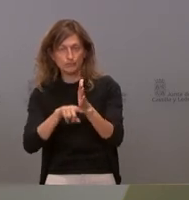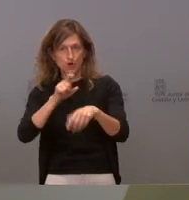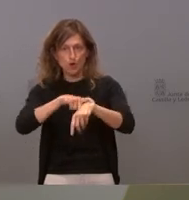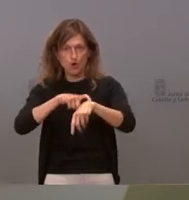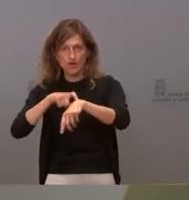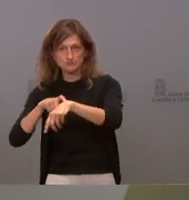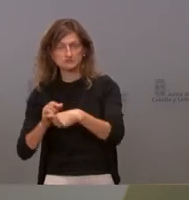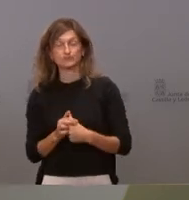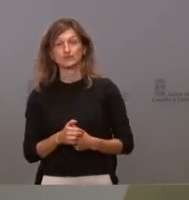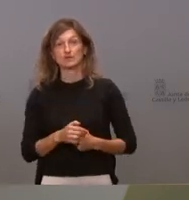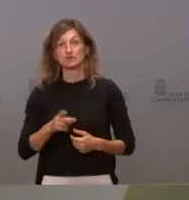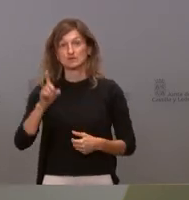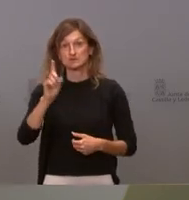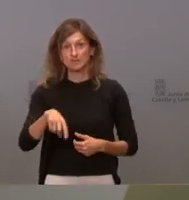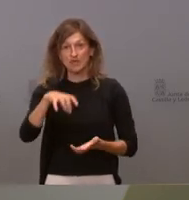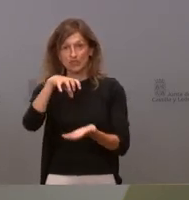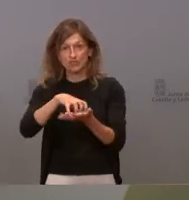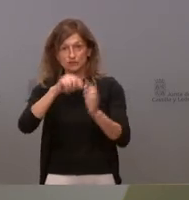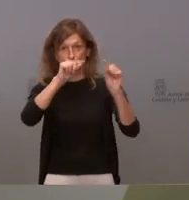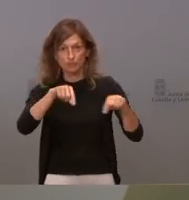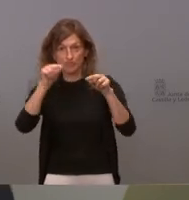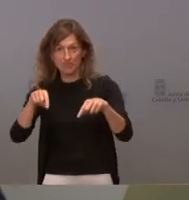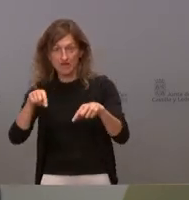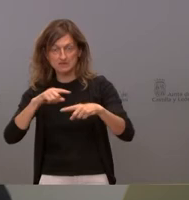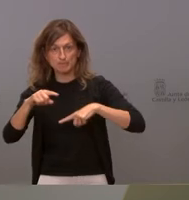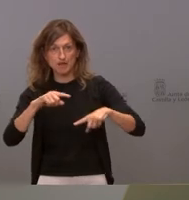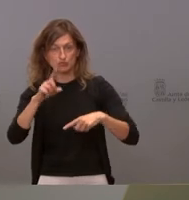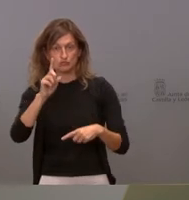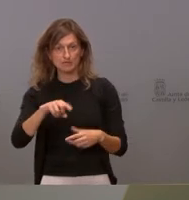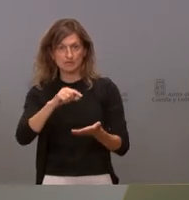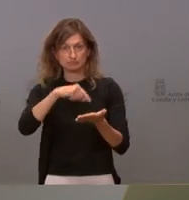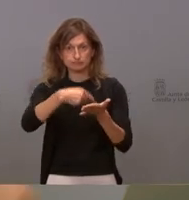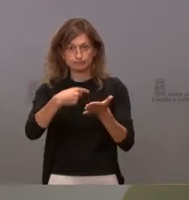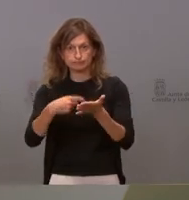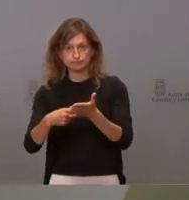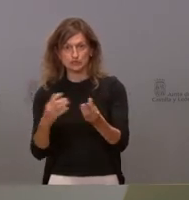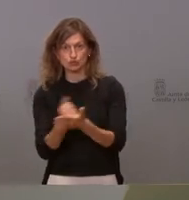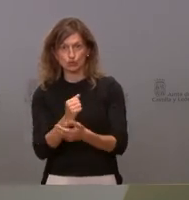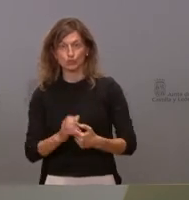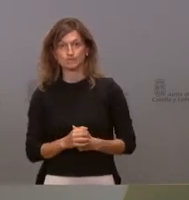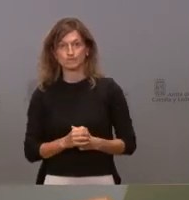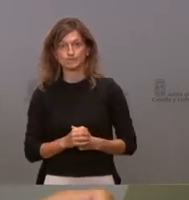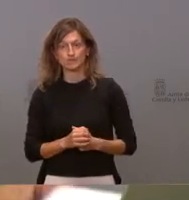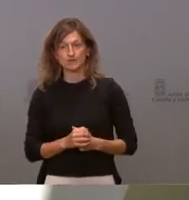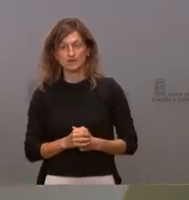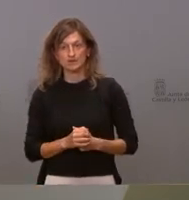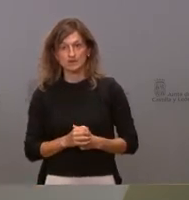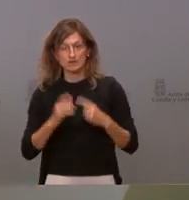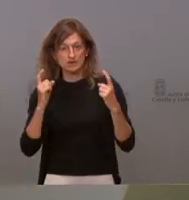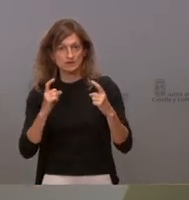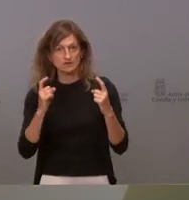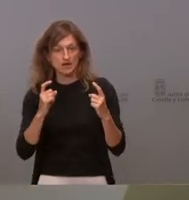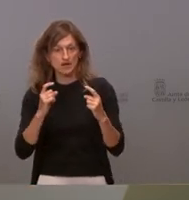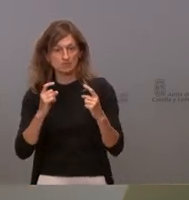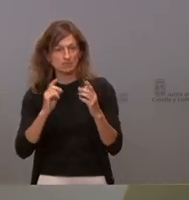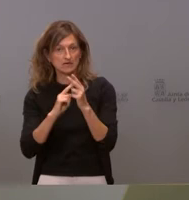y también pues los centros provinciales de mando tienen su registro de todo lo que se hace no se ha minimizado nunca en absoluto la